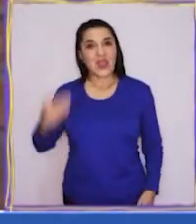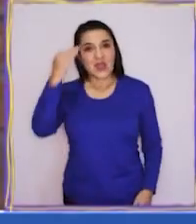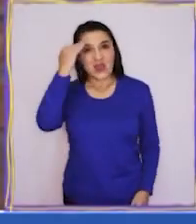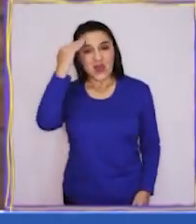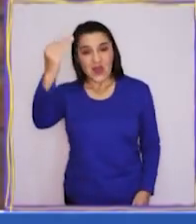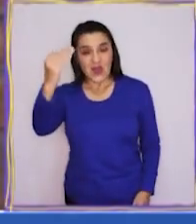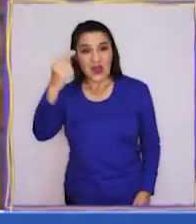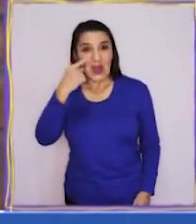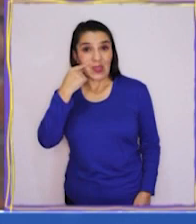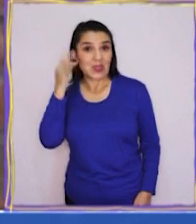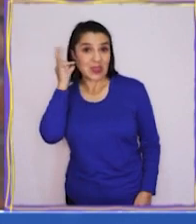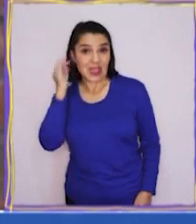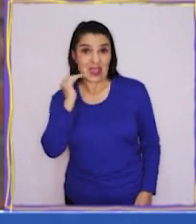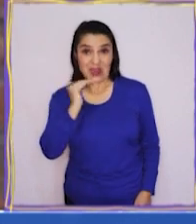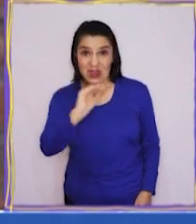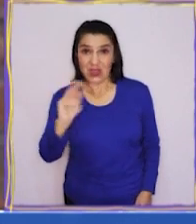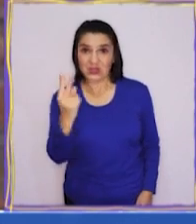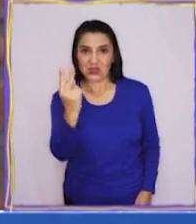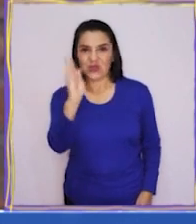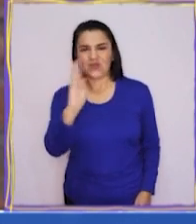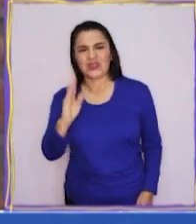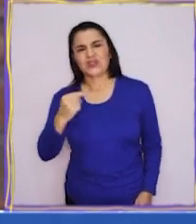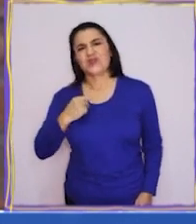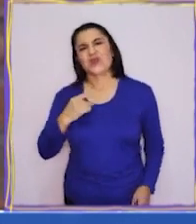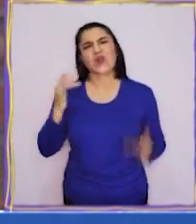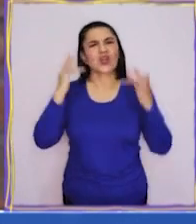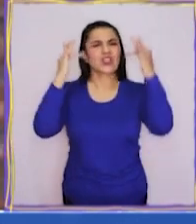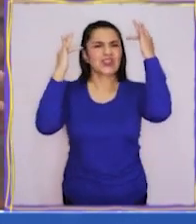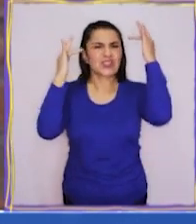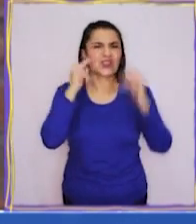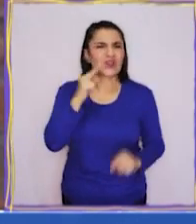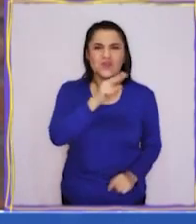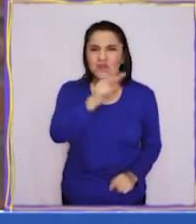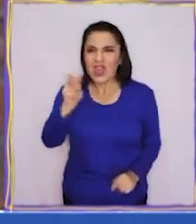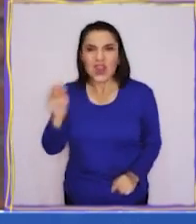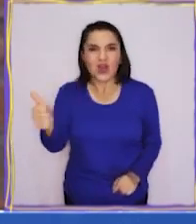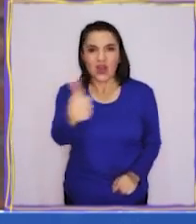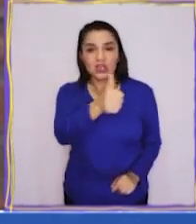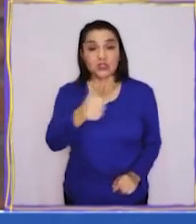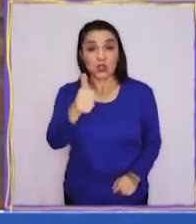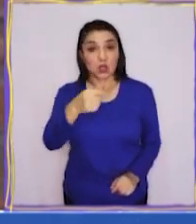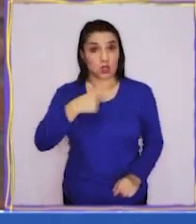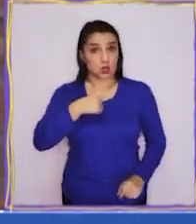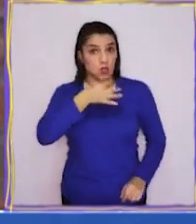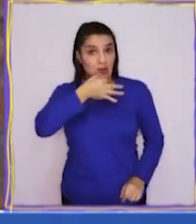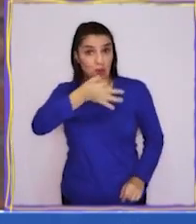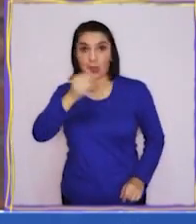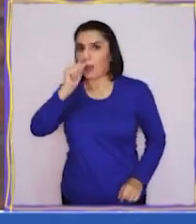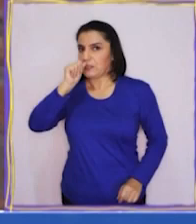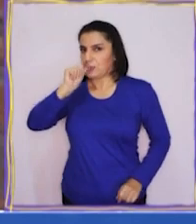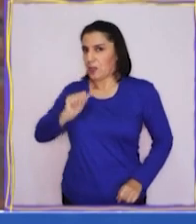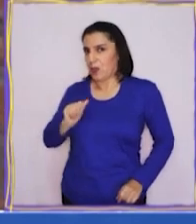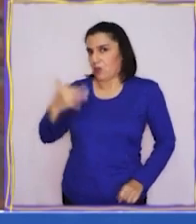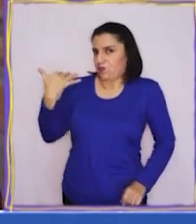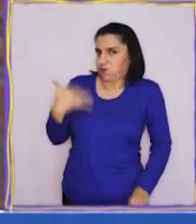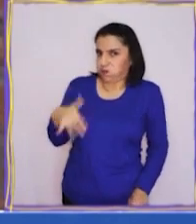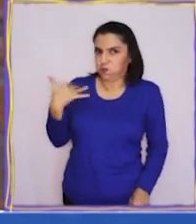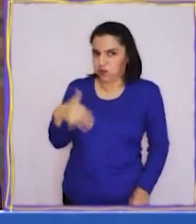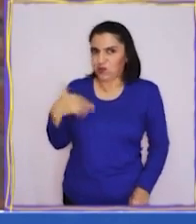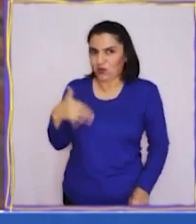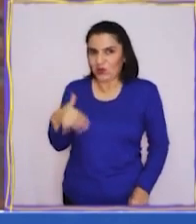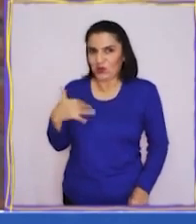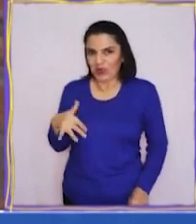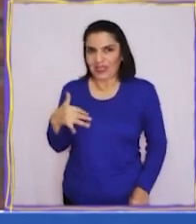¡Hola niños y niñas de Segundo Básico! Estoy tan contenta de verlos a todos y todas aquí. Les cuento, tengo un secreto muy